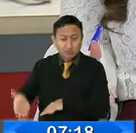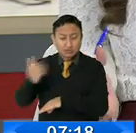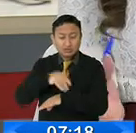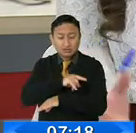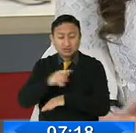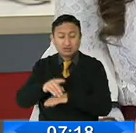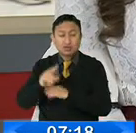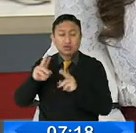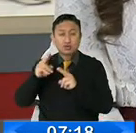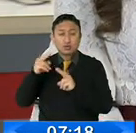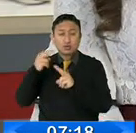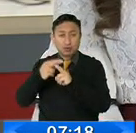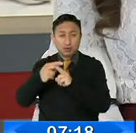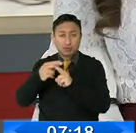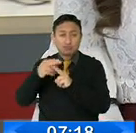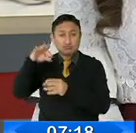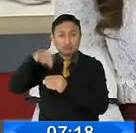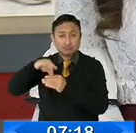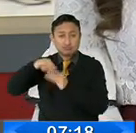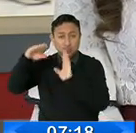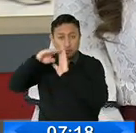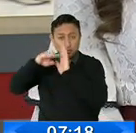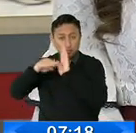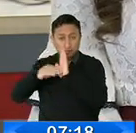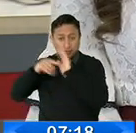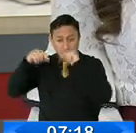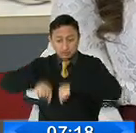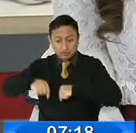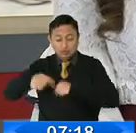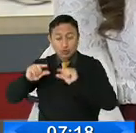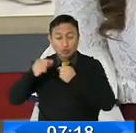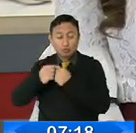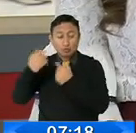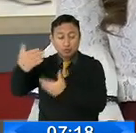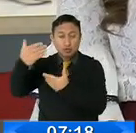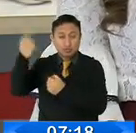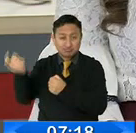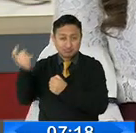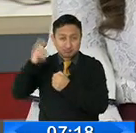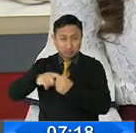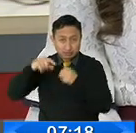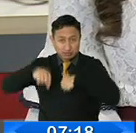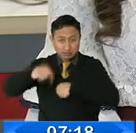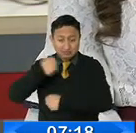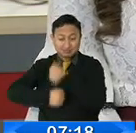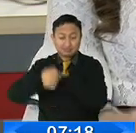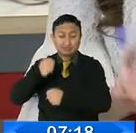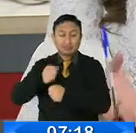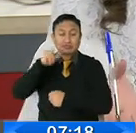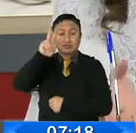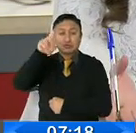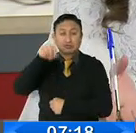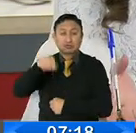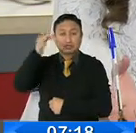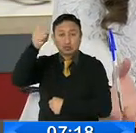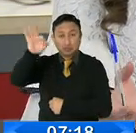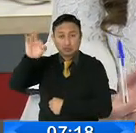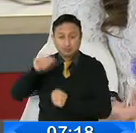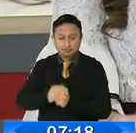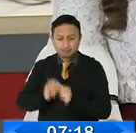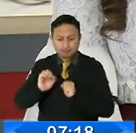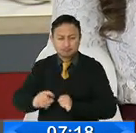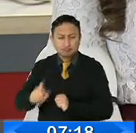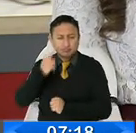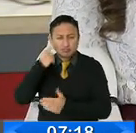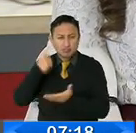conformación del padrón electoral, registro y legalización de partidos y movimientos políticos del proceso dos mil diecinueve. El resultado del examen